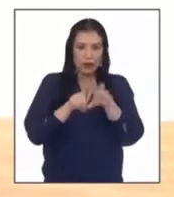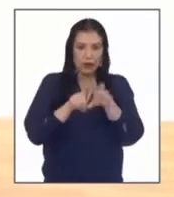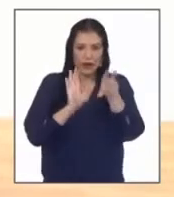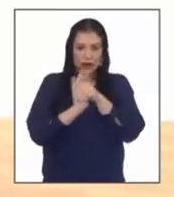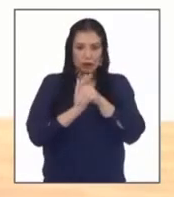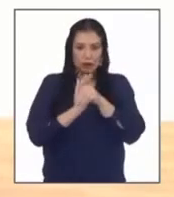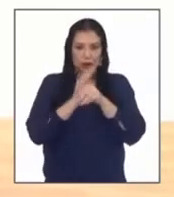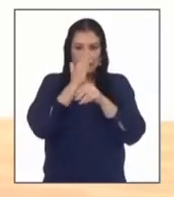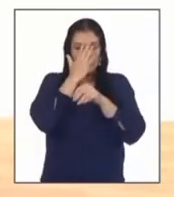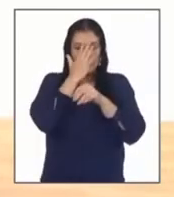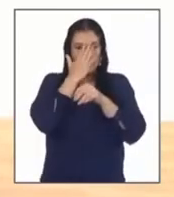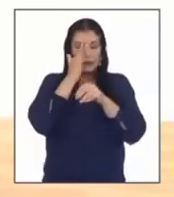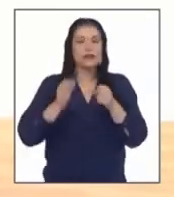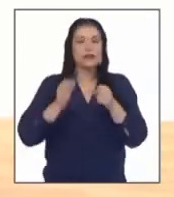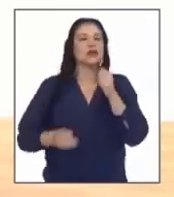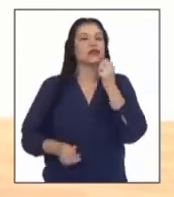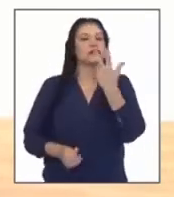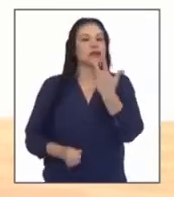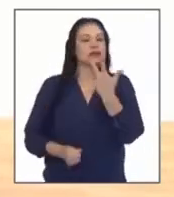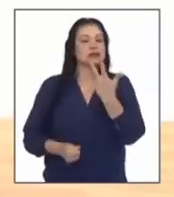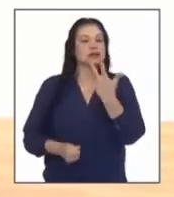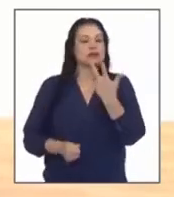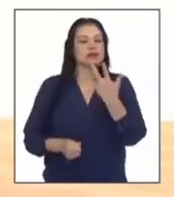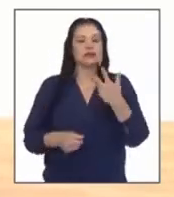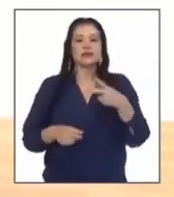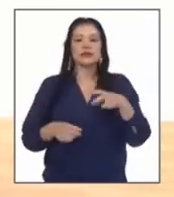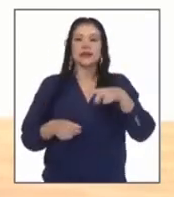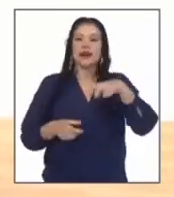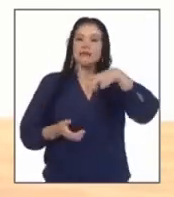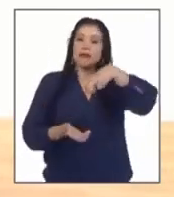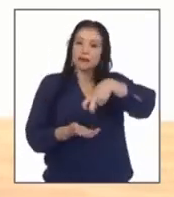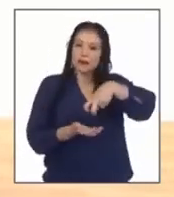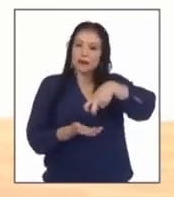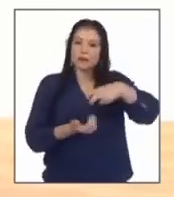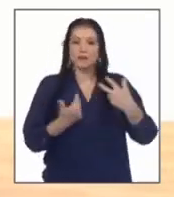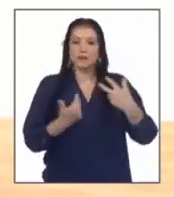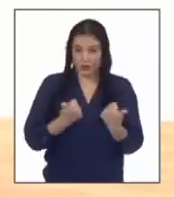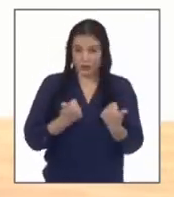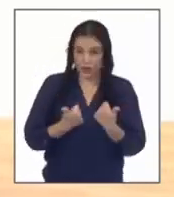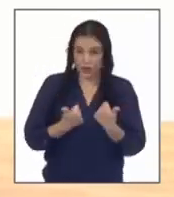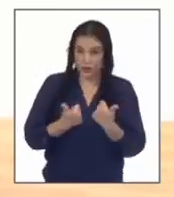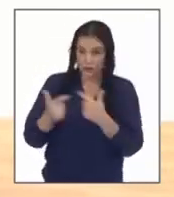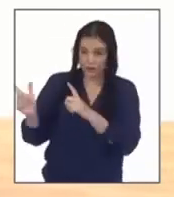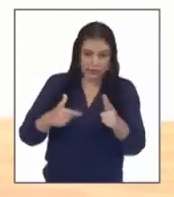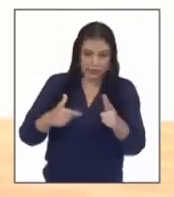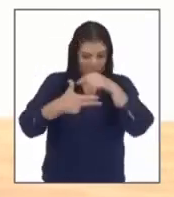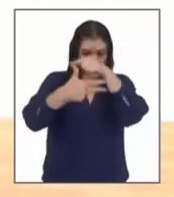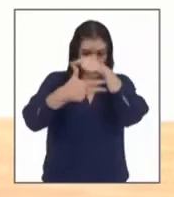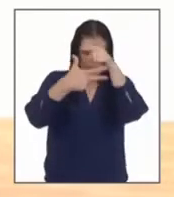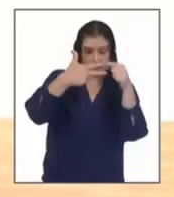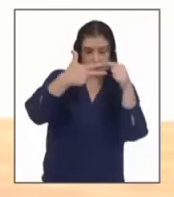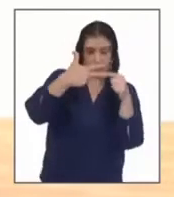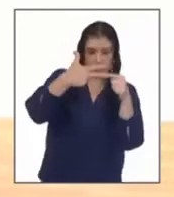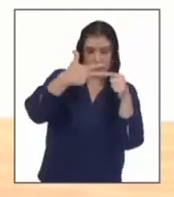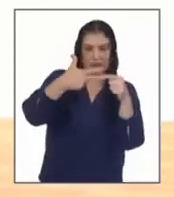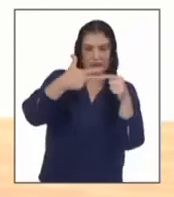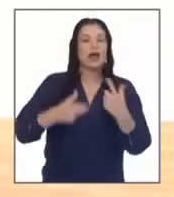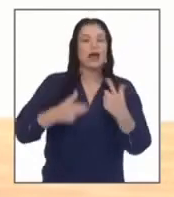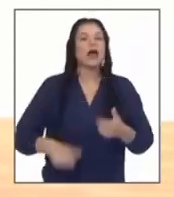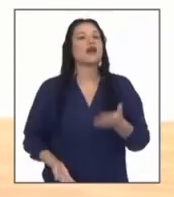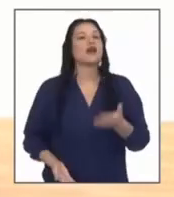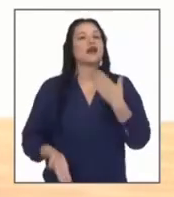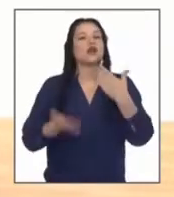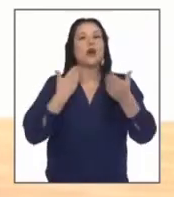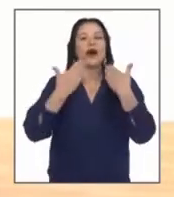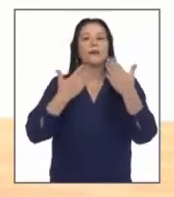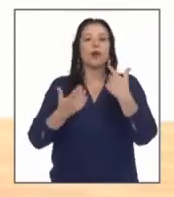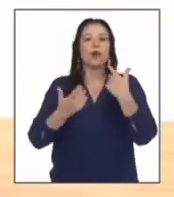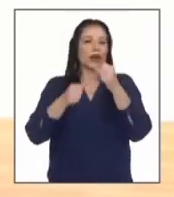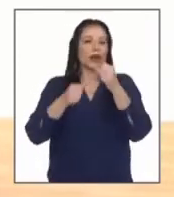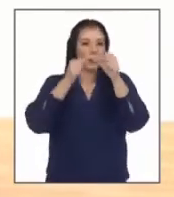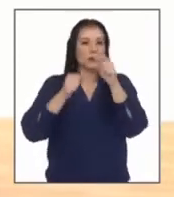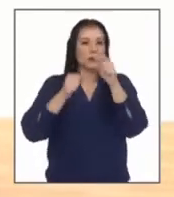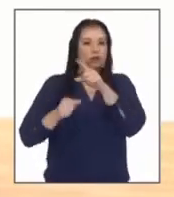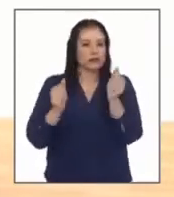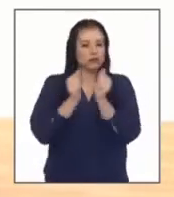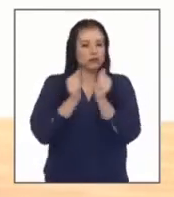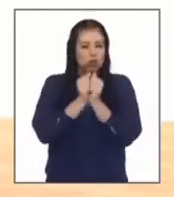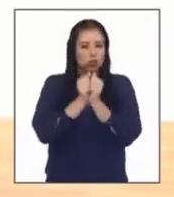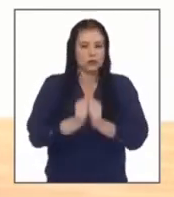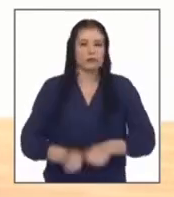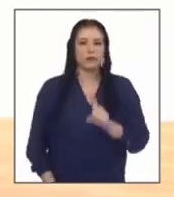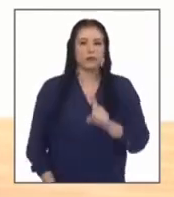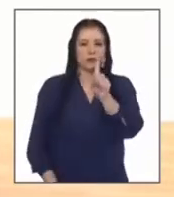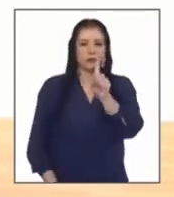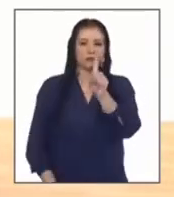¿Ok? Y si digo 3, vamos a cuclillas. ¡Listo! Tenemos esos 3 niveles. Ahora yo voy a decir el número y vamos a hacerlo juntos.